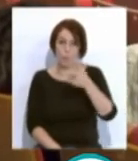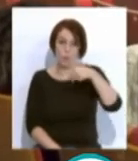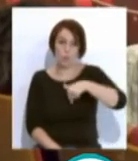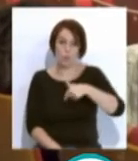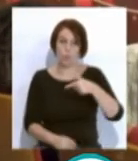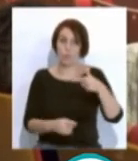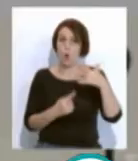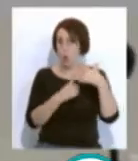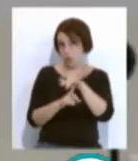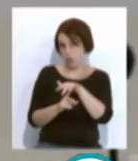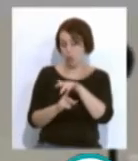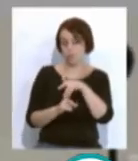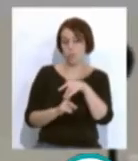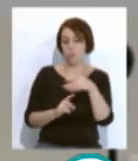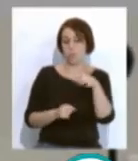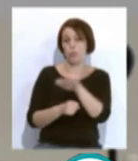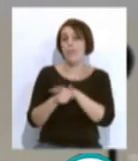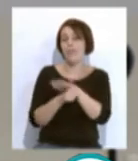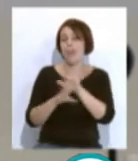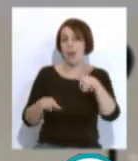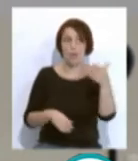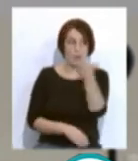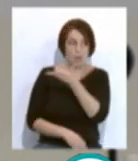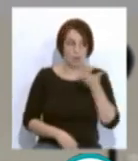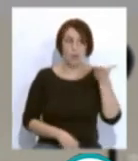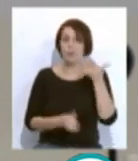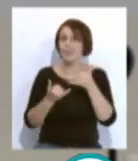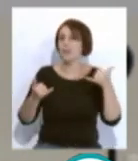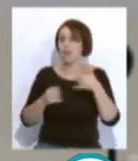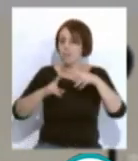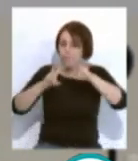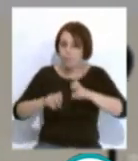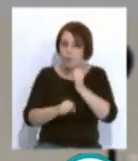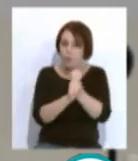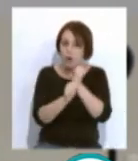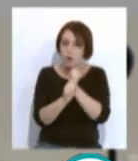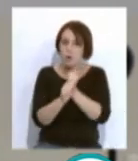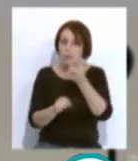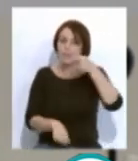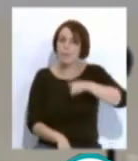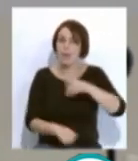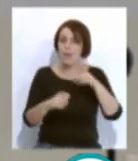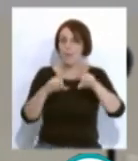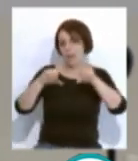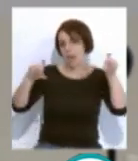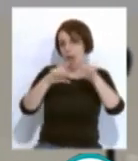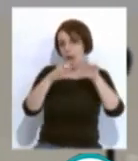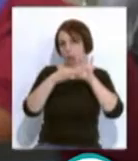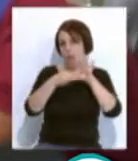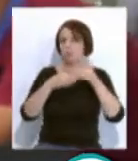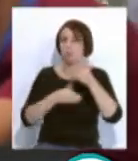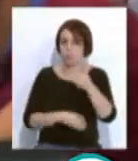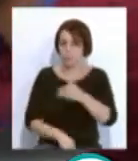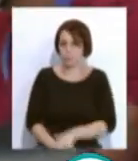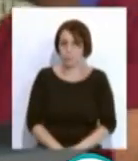el entorno en el que se ubica la provincia de Cádiz, nos parece que es una línea de investigación, de trabajo, pero también empresarialmente de futuro.